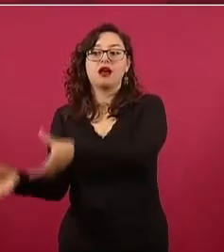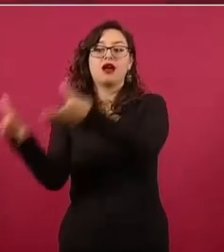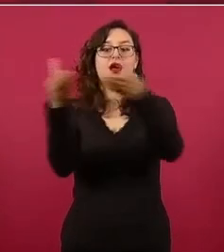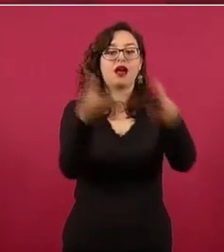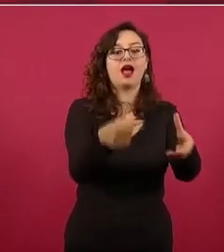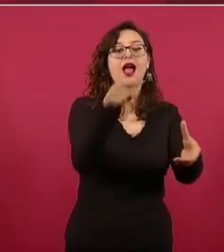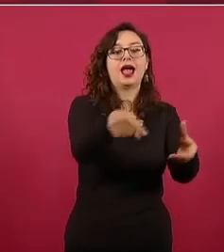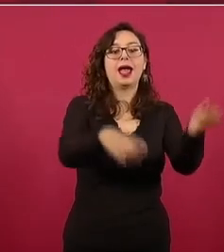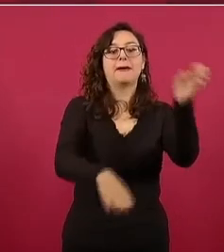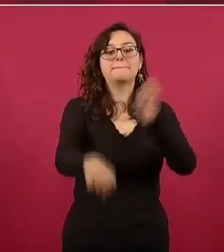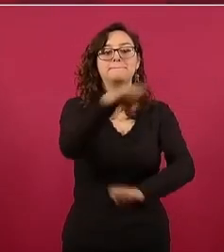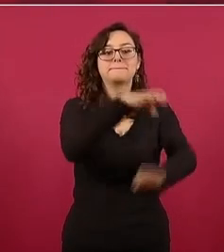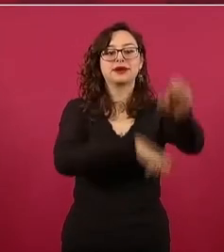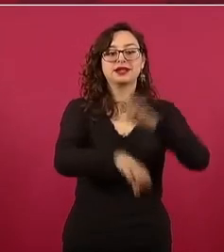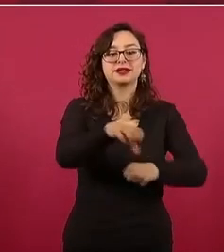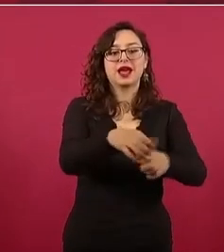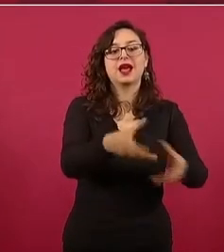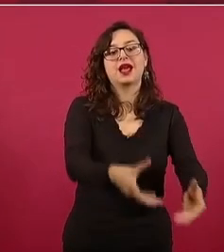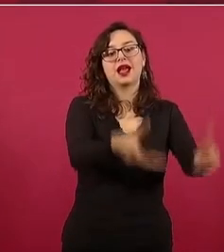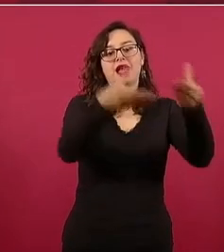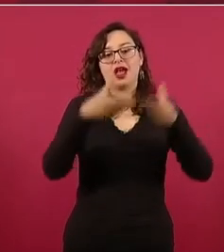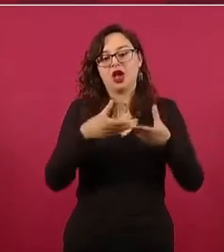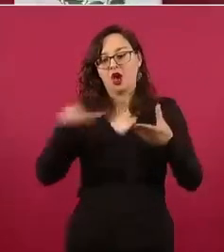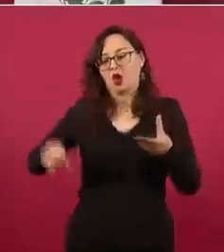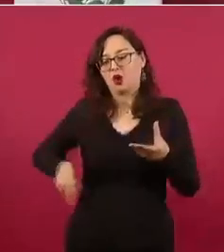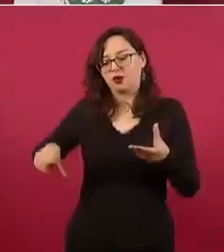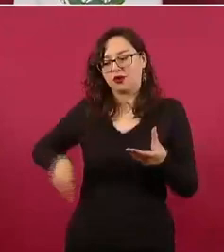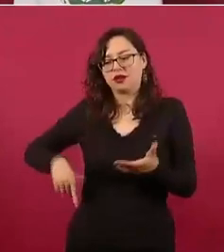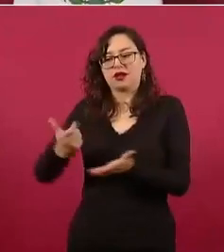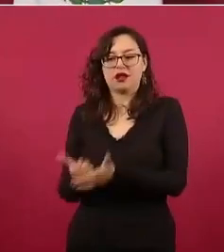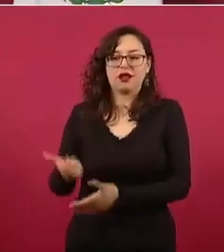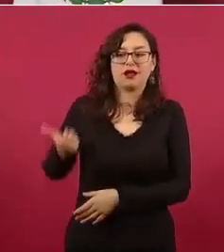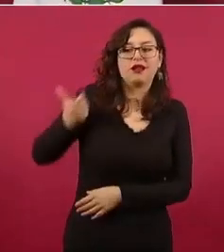distribuidoras manejadas por políticos